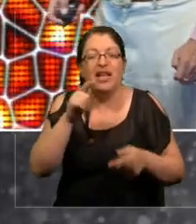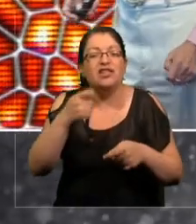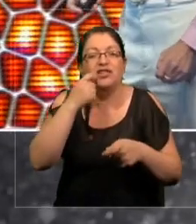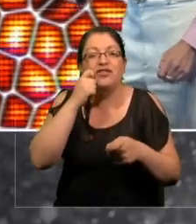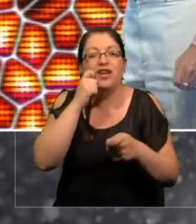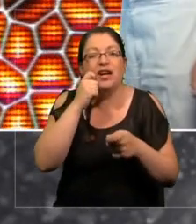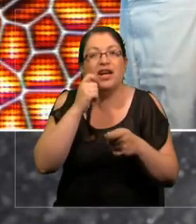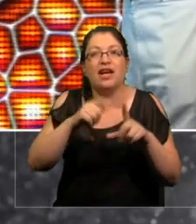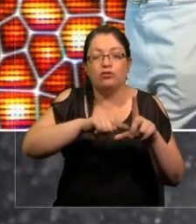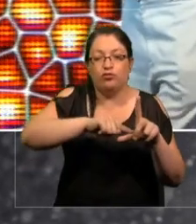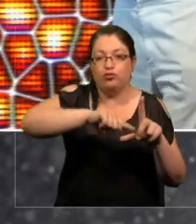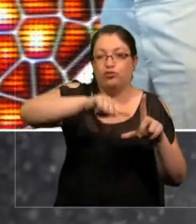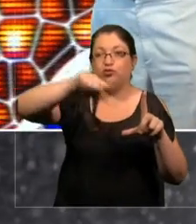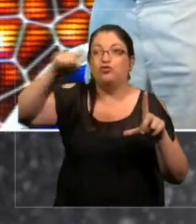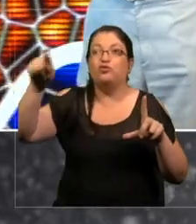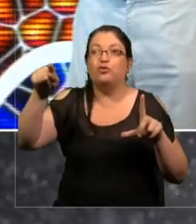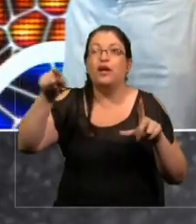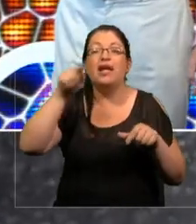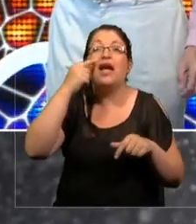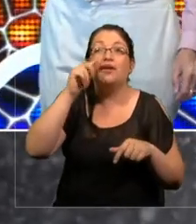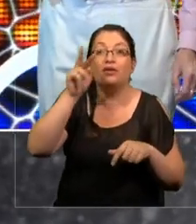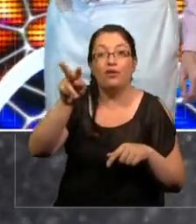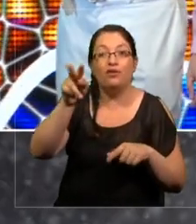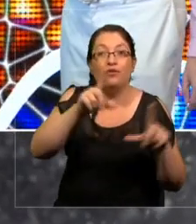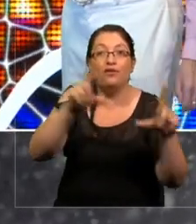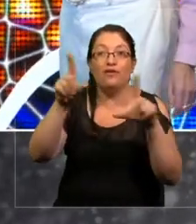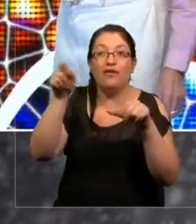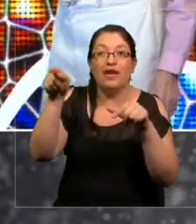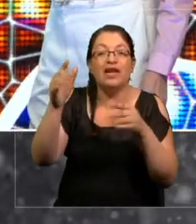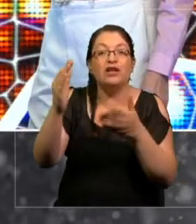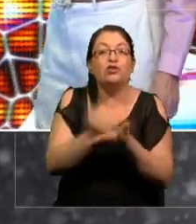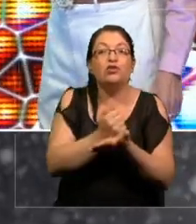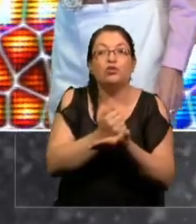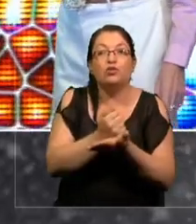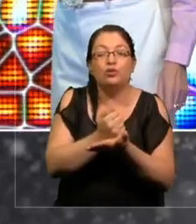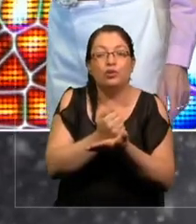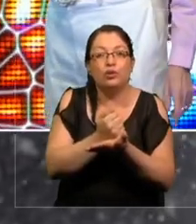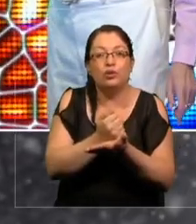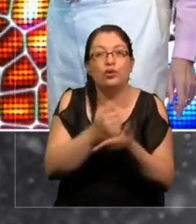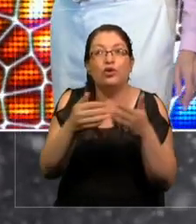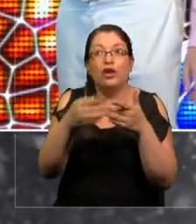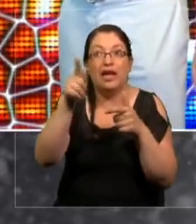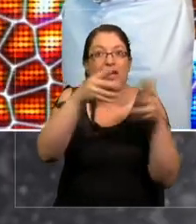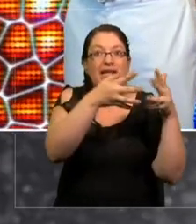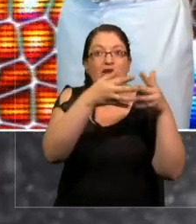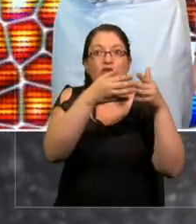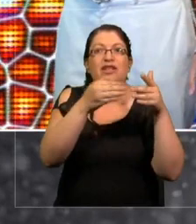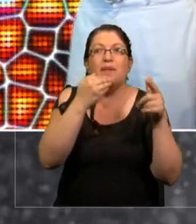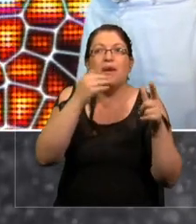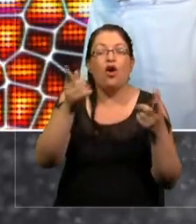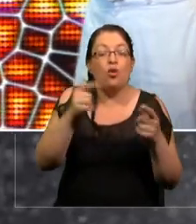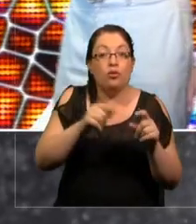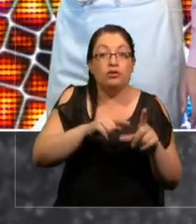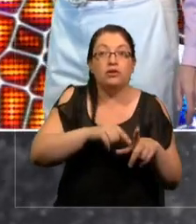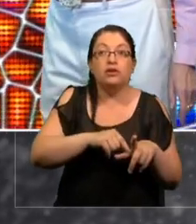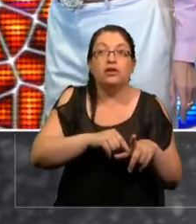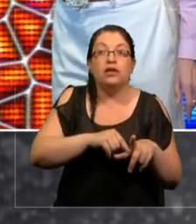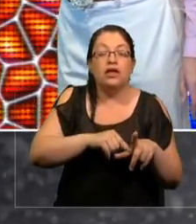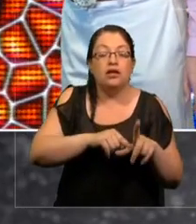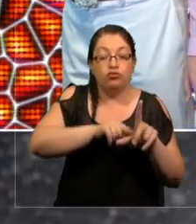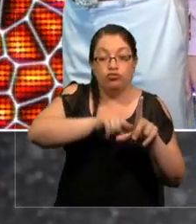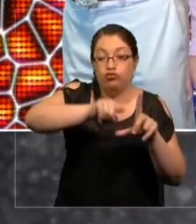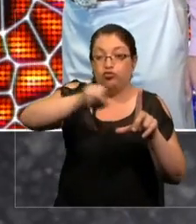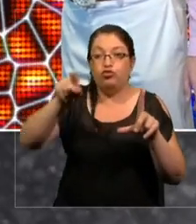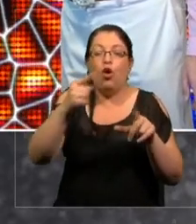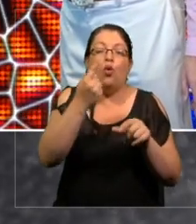superlineal. Y ahí uno ve los sueldos o salarios en Estados Unidos, y la pendiente, en vez de ser menos de uno,